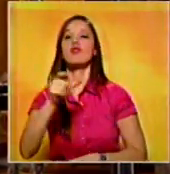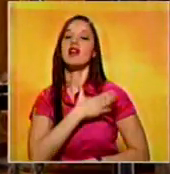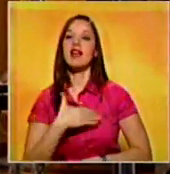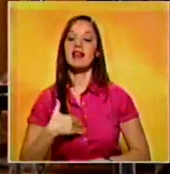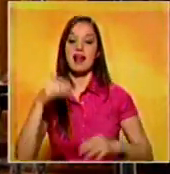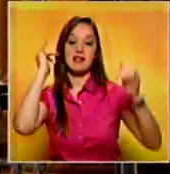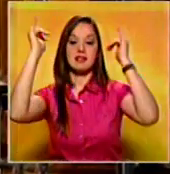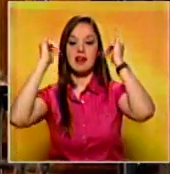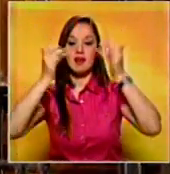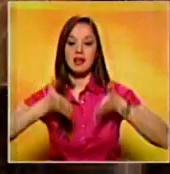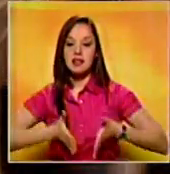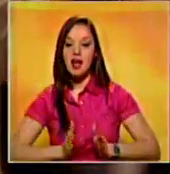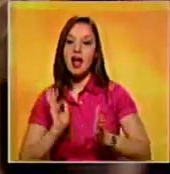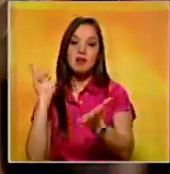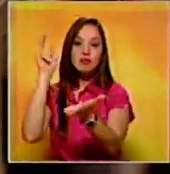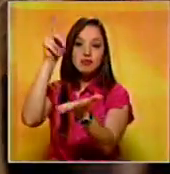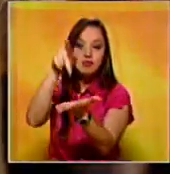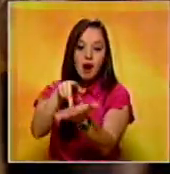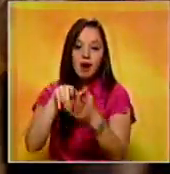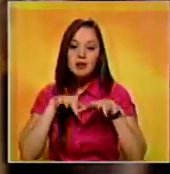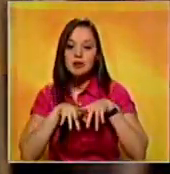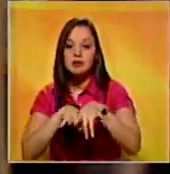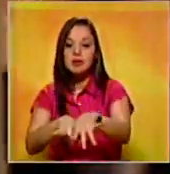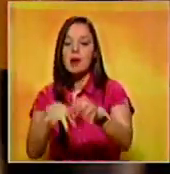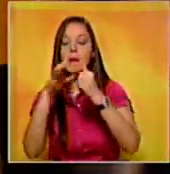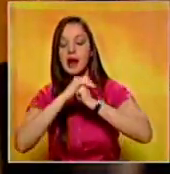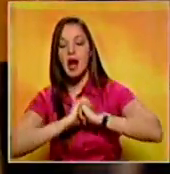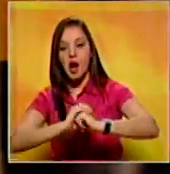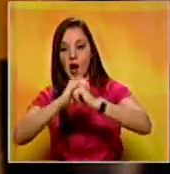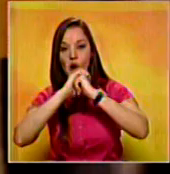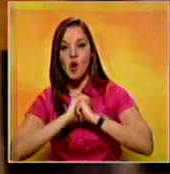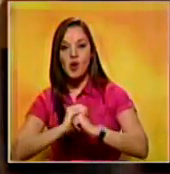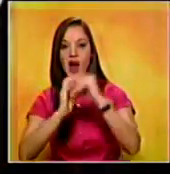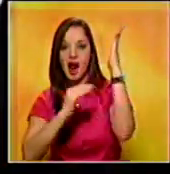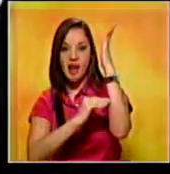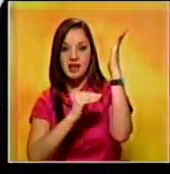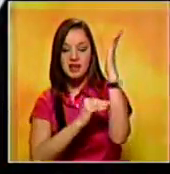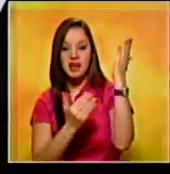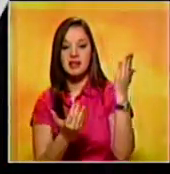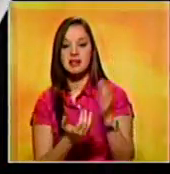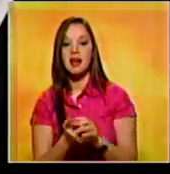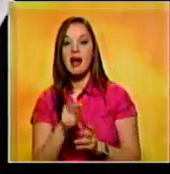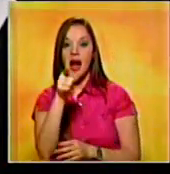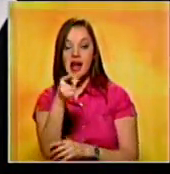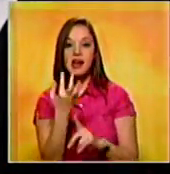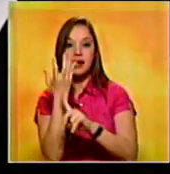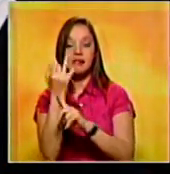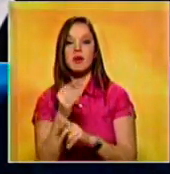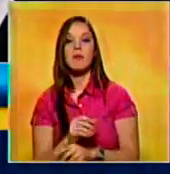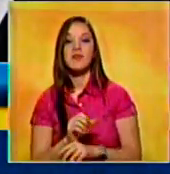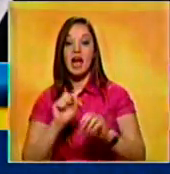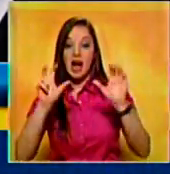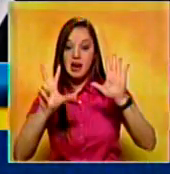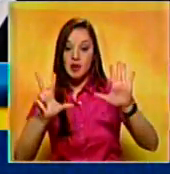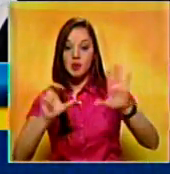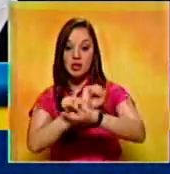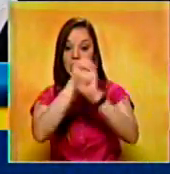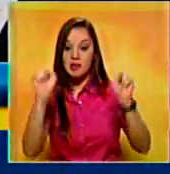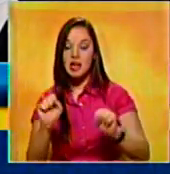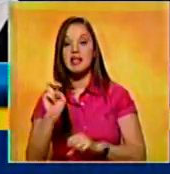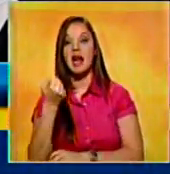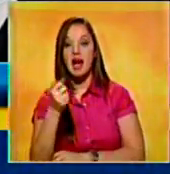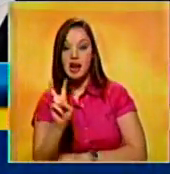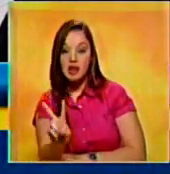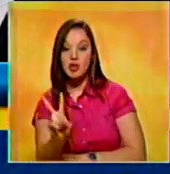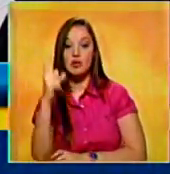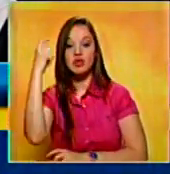Gregorio Hernández asistan a la Candelaria para orar y elevar su voz de súplica. Va a haber misas desde las 8 de la mañana, a las 12 del